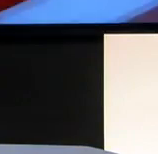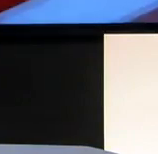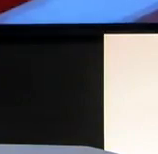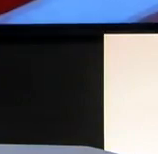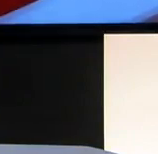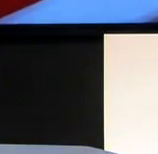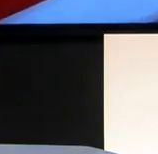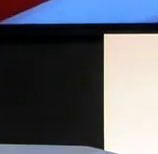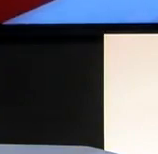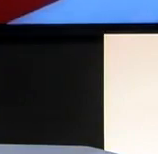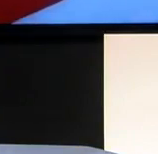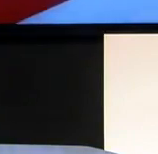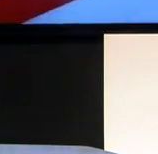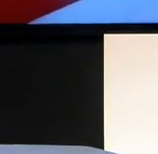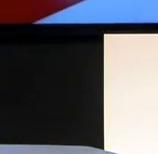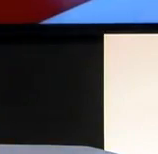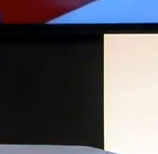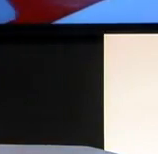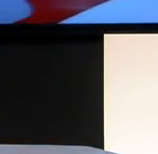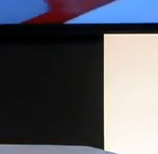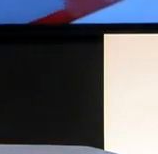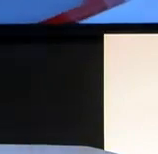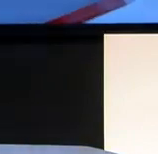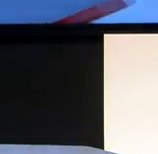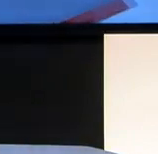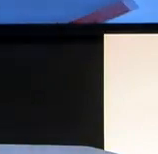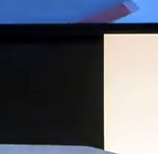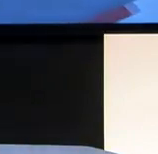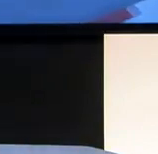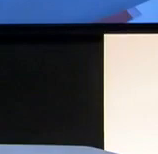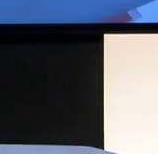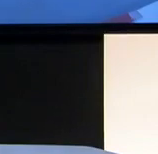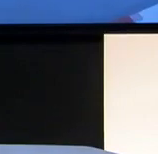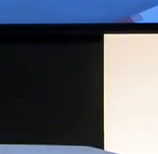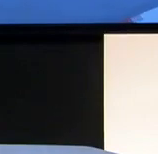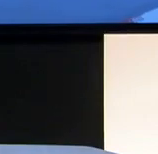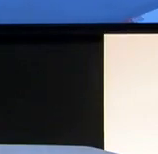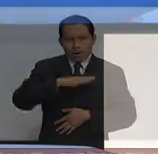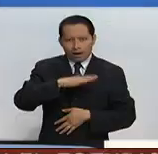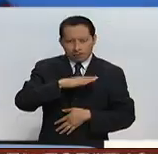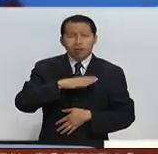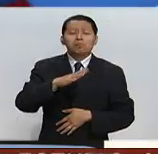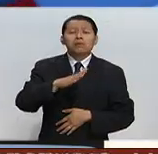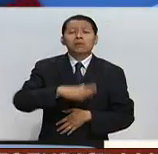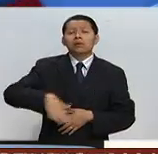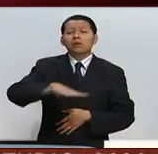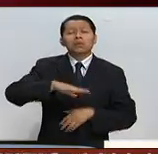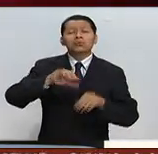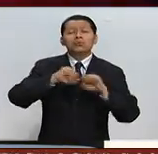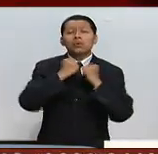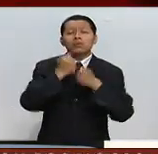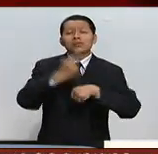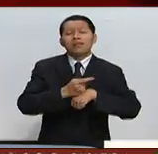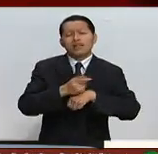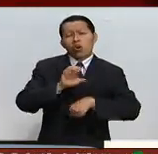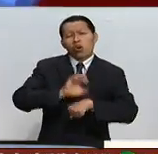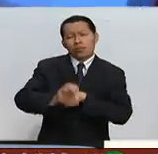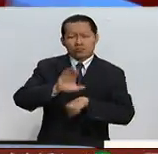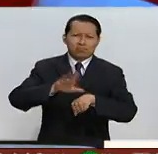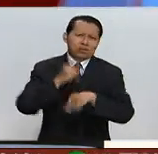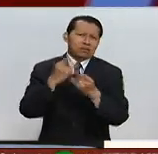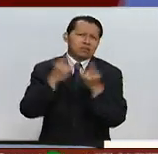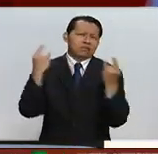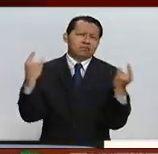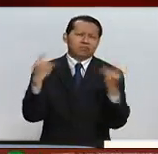sobre cómo se encuentra en este momento yo creo que celebrando la sociedad colombiana después de la firma histórica